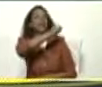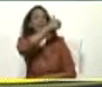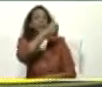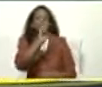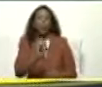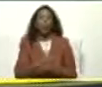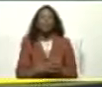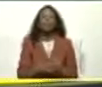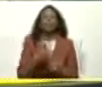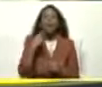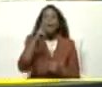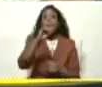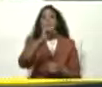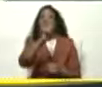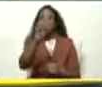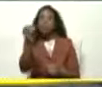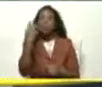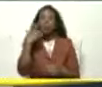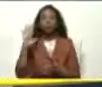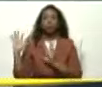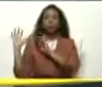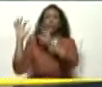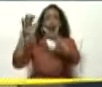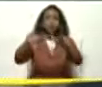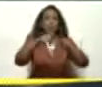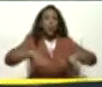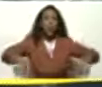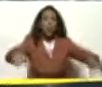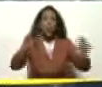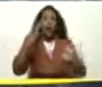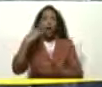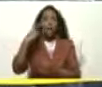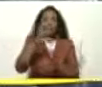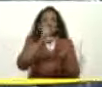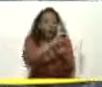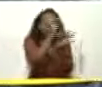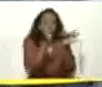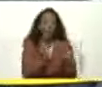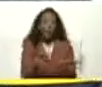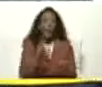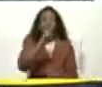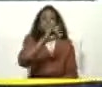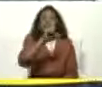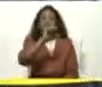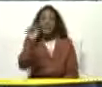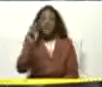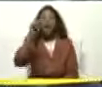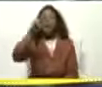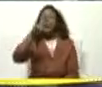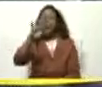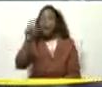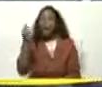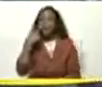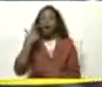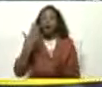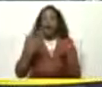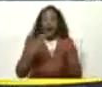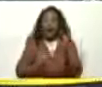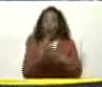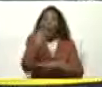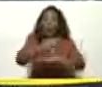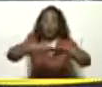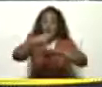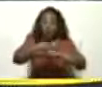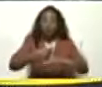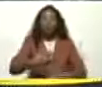belleza Es ejemplo Vienen del mundo A verla Porque es la obra De Villanueva Construido por Marcos Pérez Jiménez